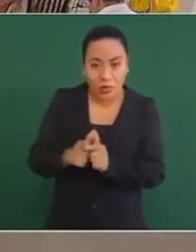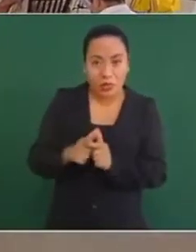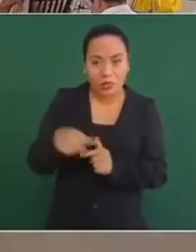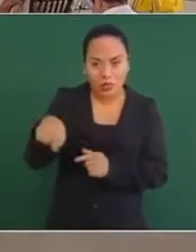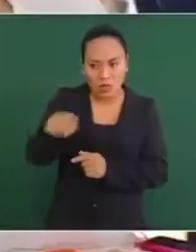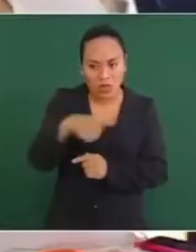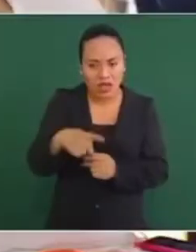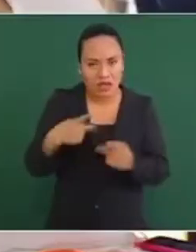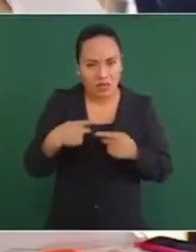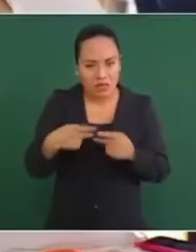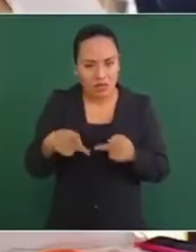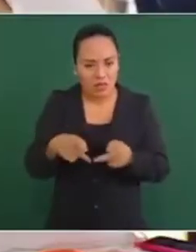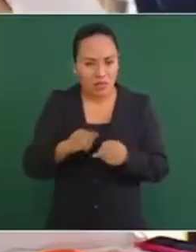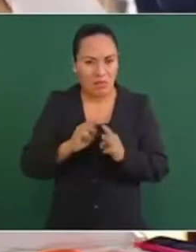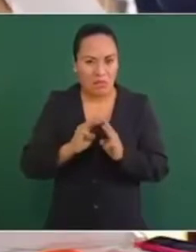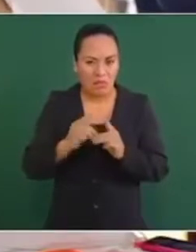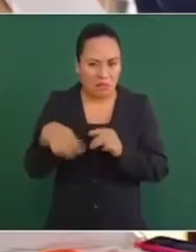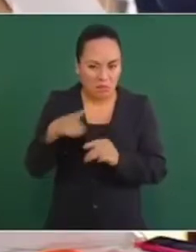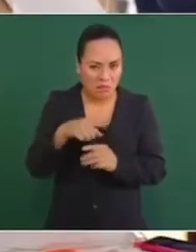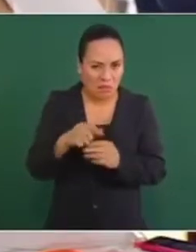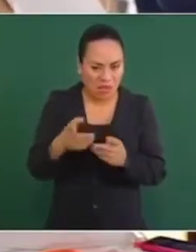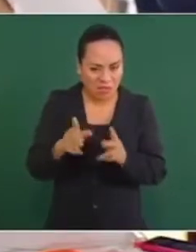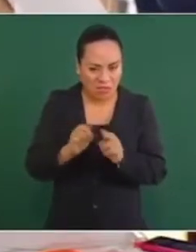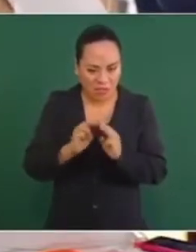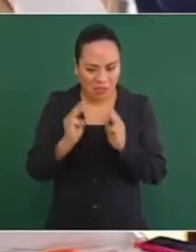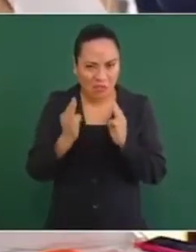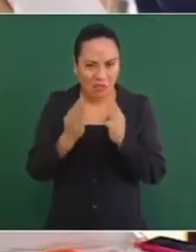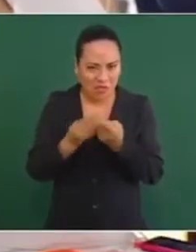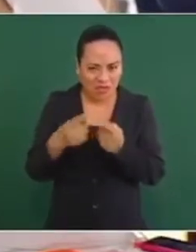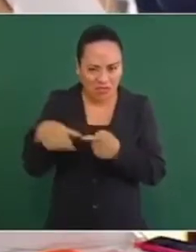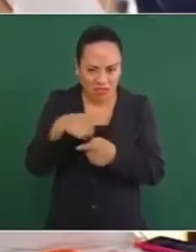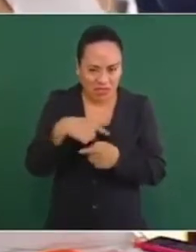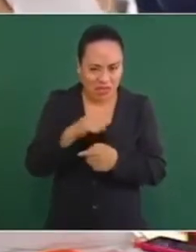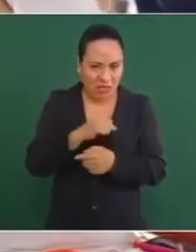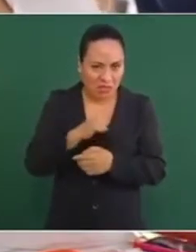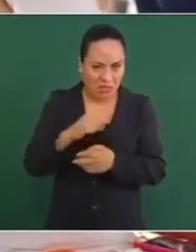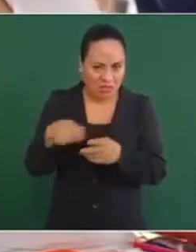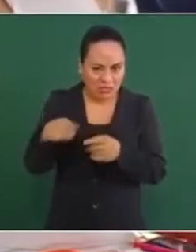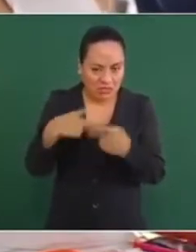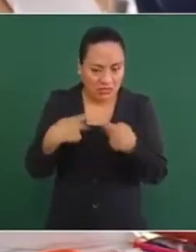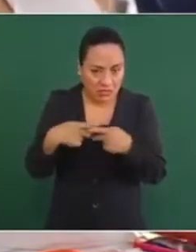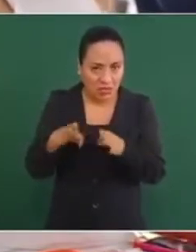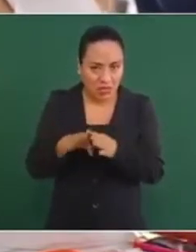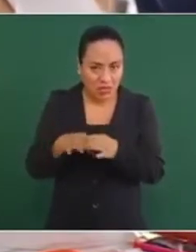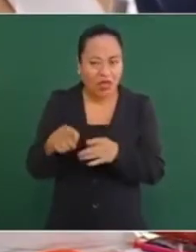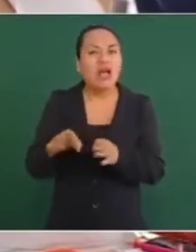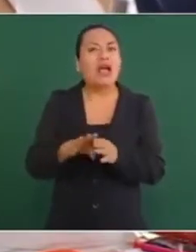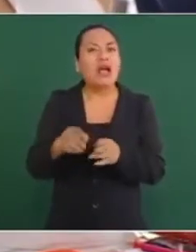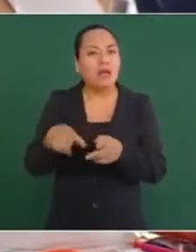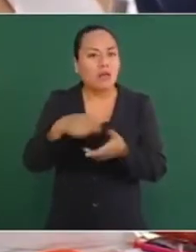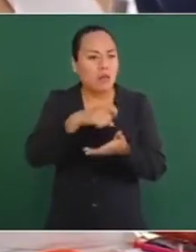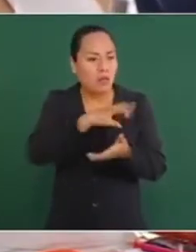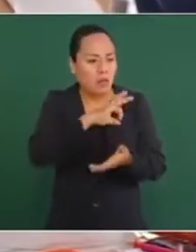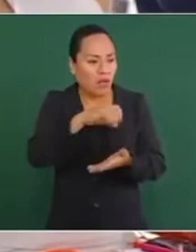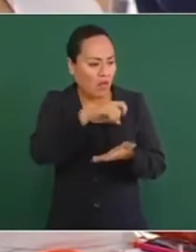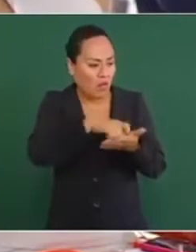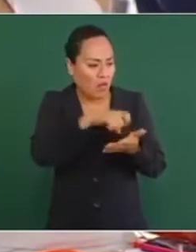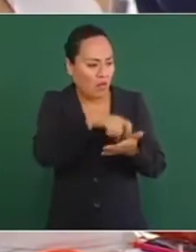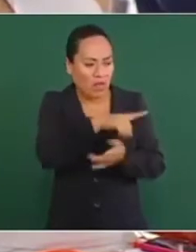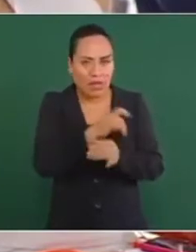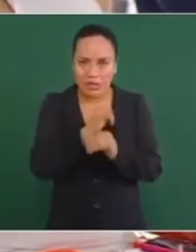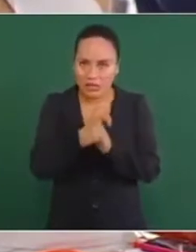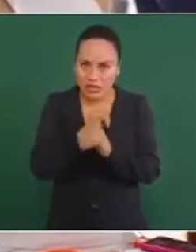delincuencia se sigan armando con este tipo de protecciones que incluso consiguen a través de Internet, desde